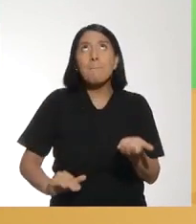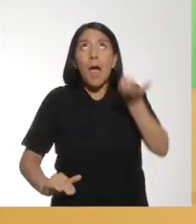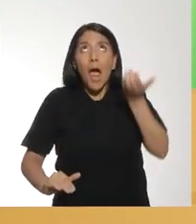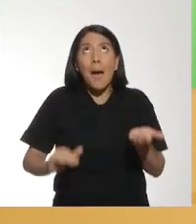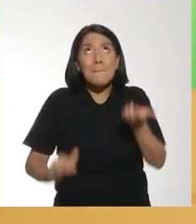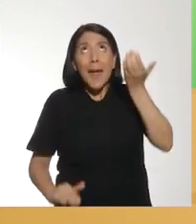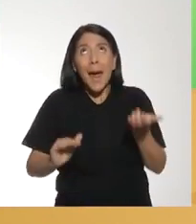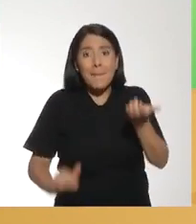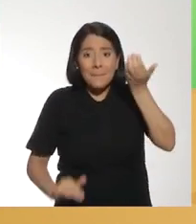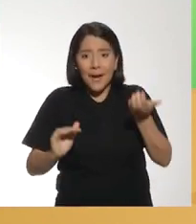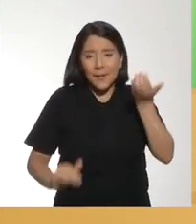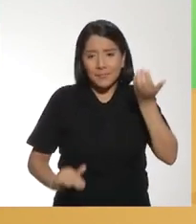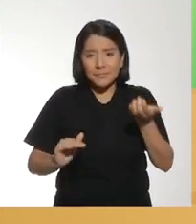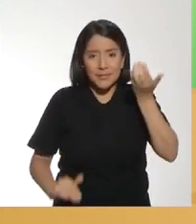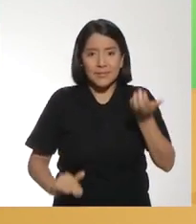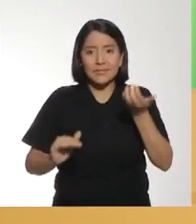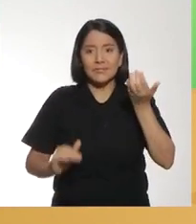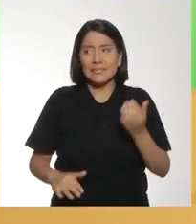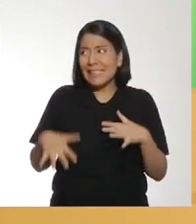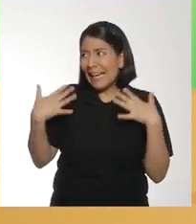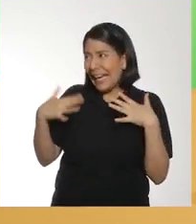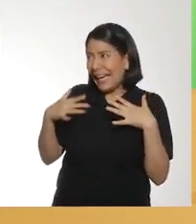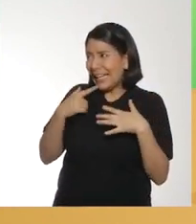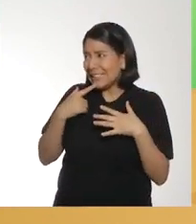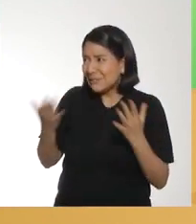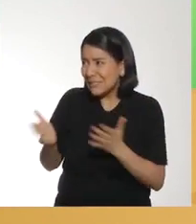Más alto el bote, más alto. ¡Vamos, sí puedes!